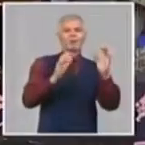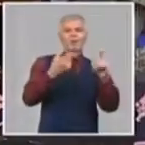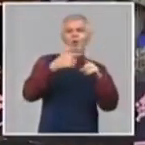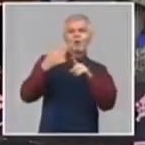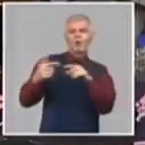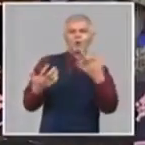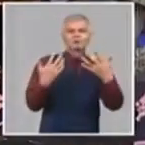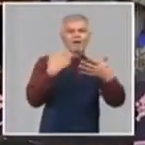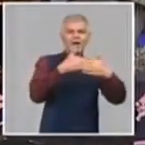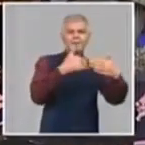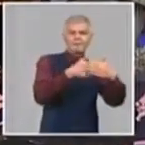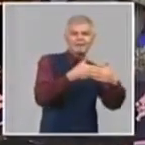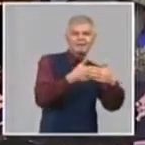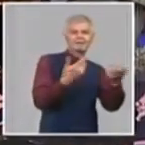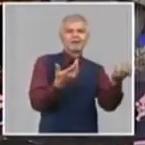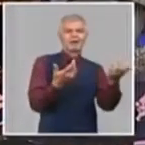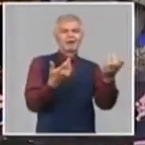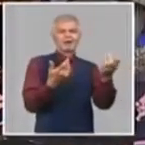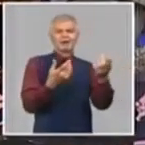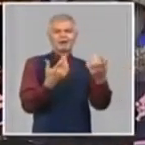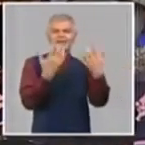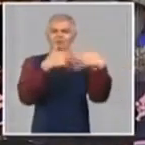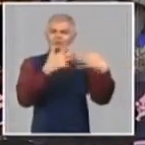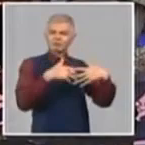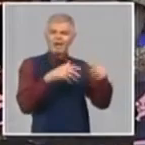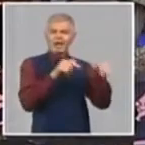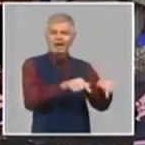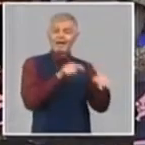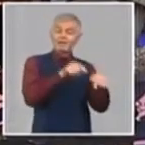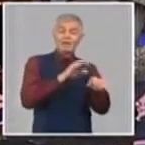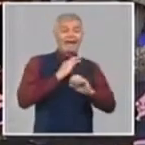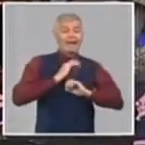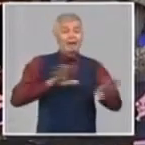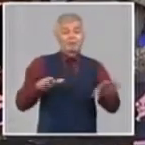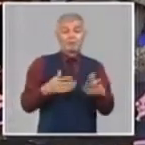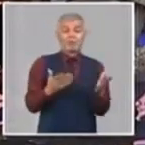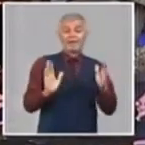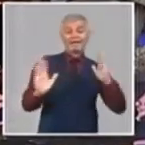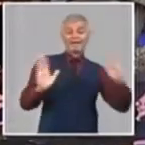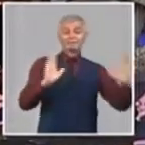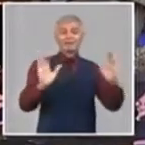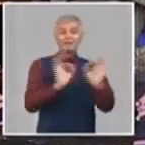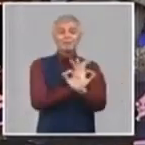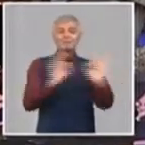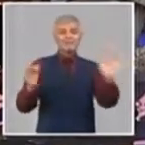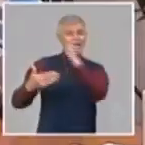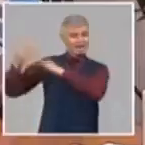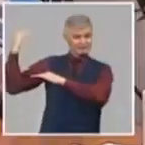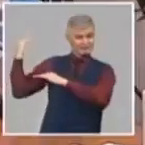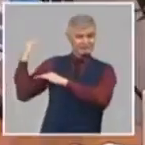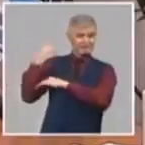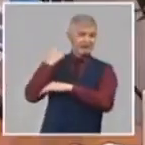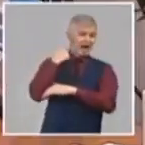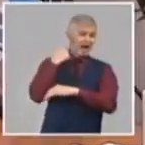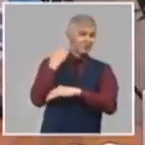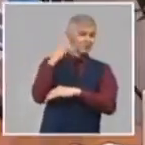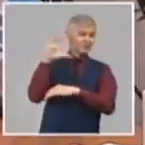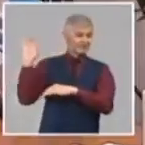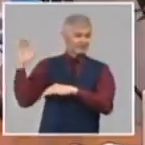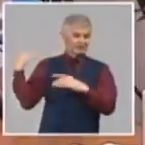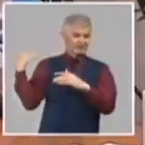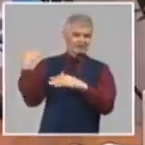con sus granas agropecuarias, y eso fue un ejemplo en el periodo especial. Estaban totalmente diversificadas. El sector aseguraba